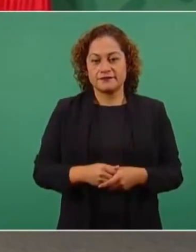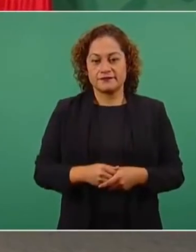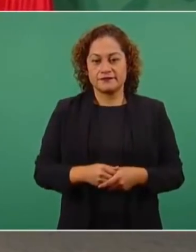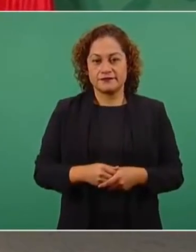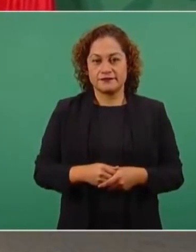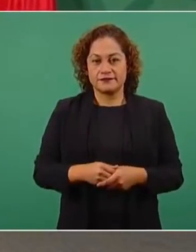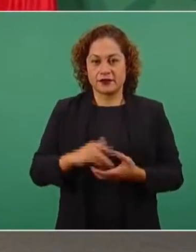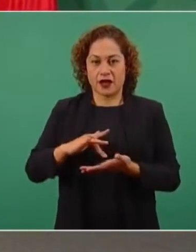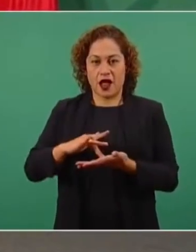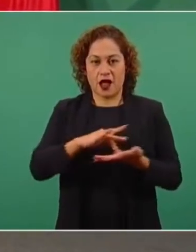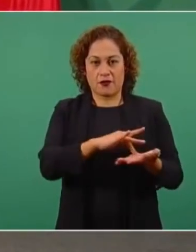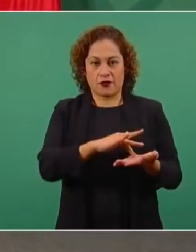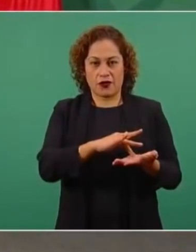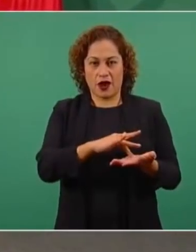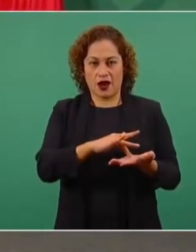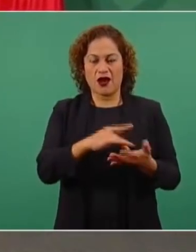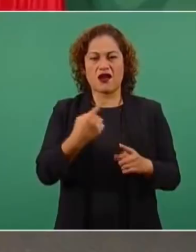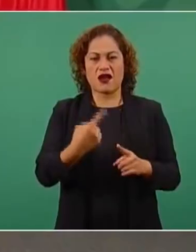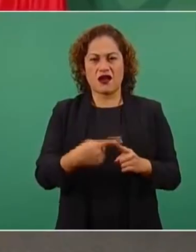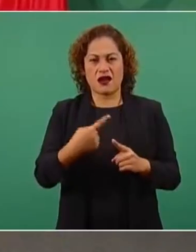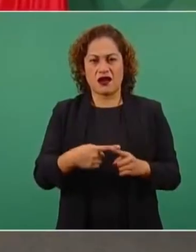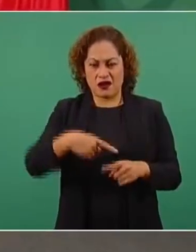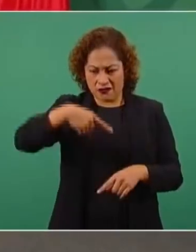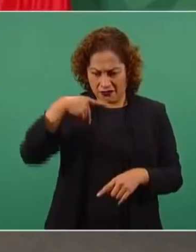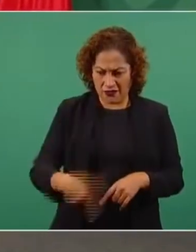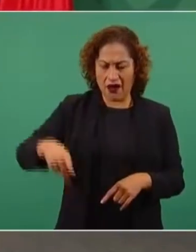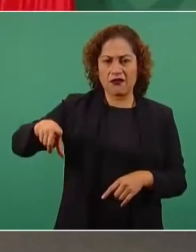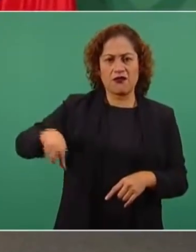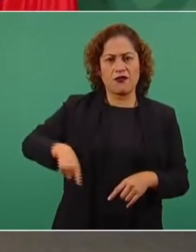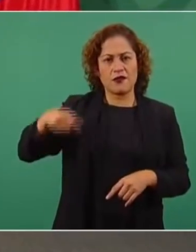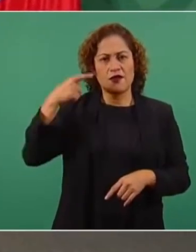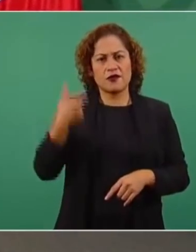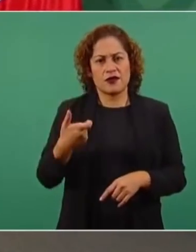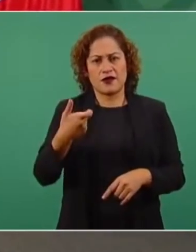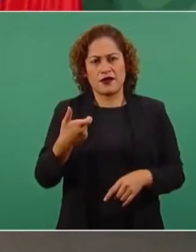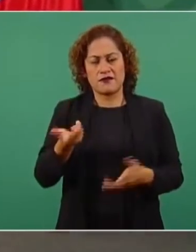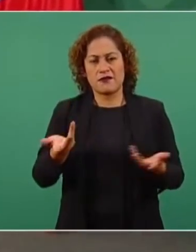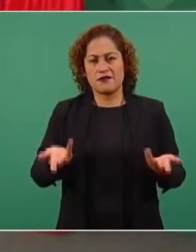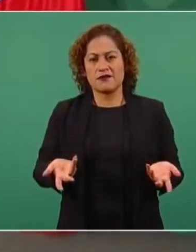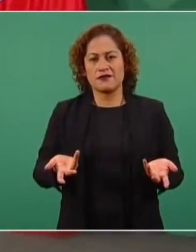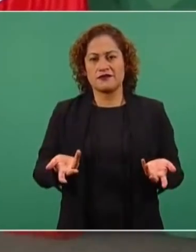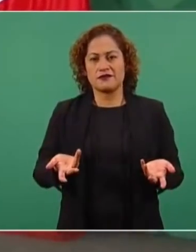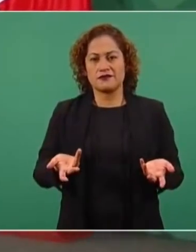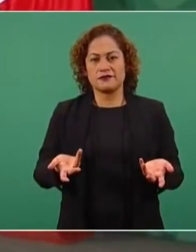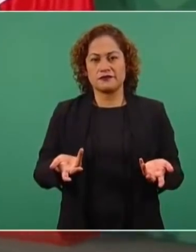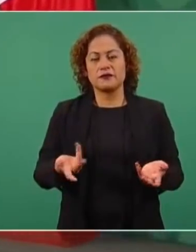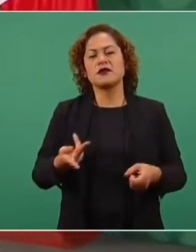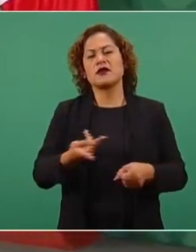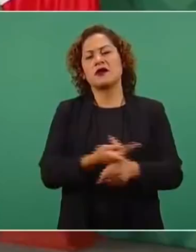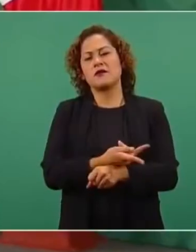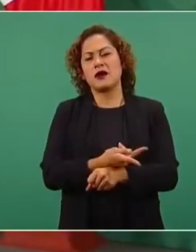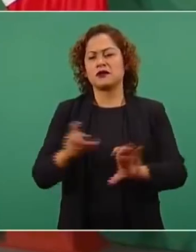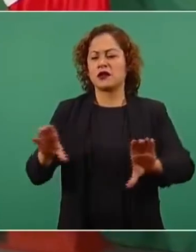apoyados, pero por completo con el presupuesto público y entonces los indígenas y los